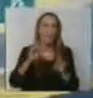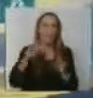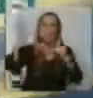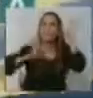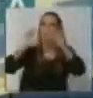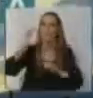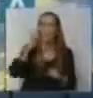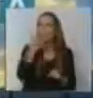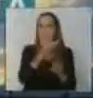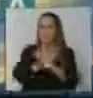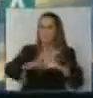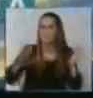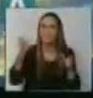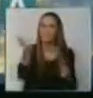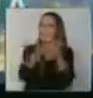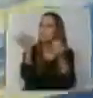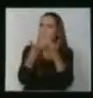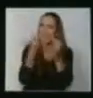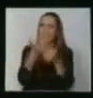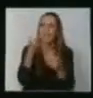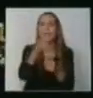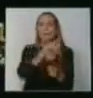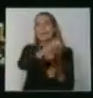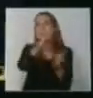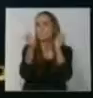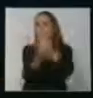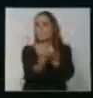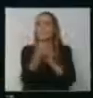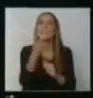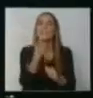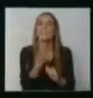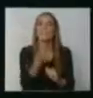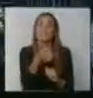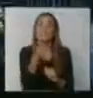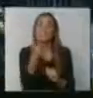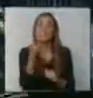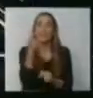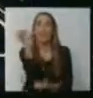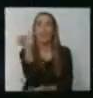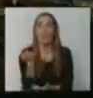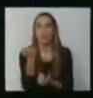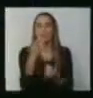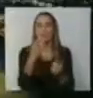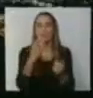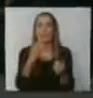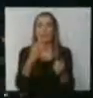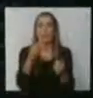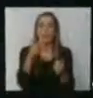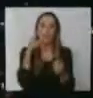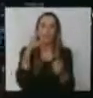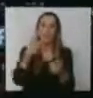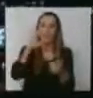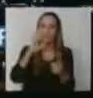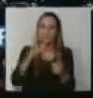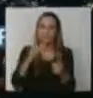y comenzar a utilizar dispositivos clase A, que son los eléctricos, que ahorran energía. Lo que yo no sabía es la